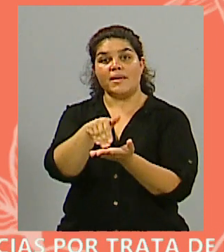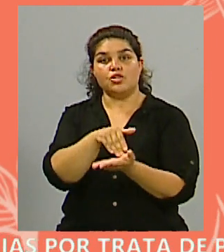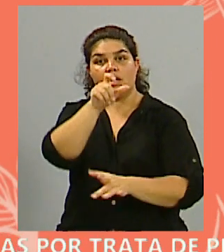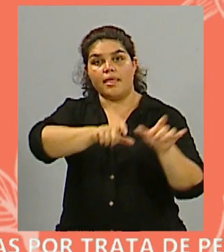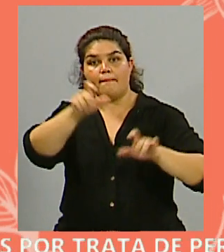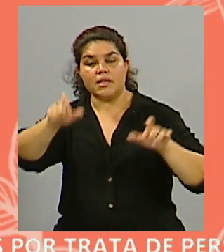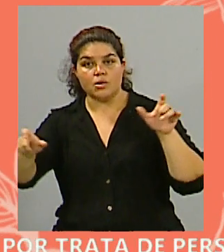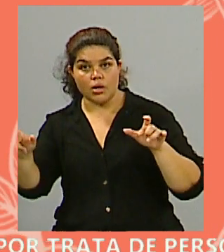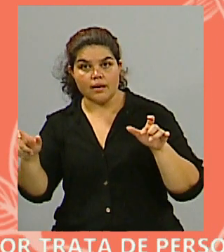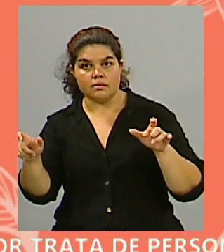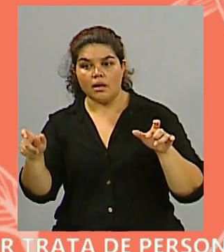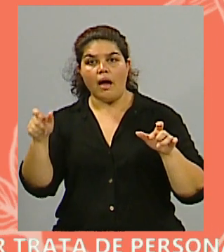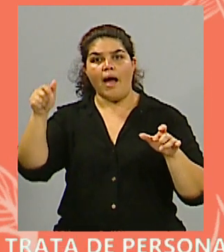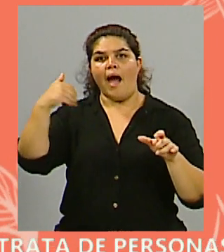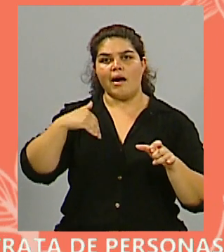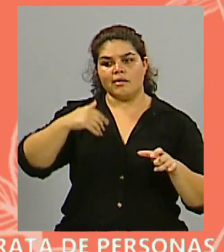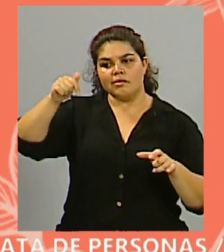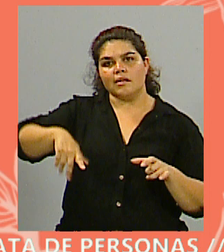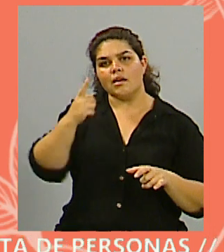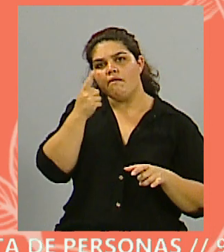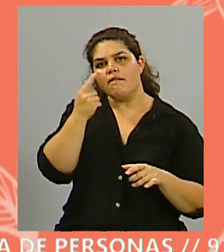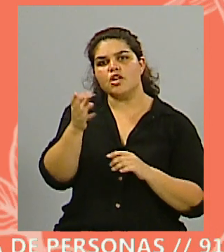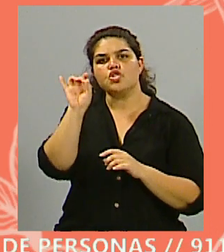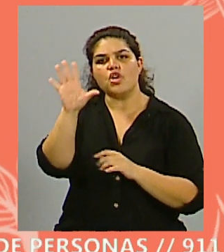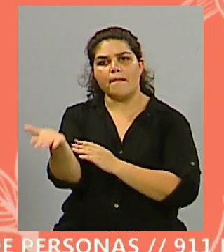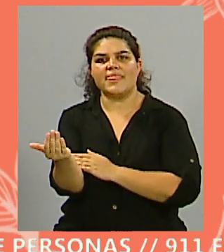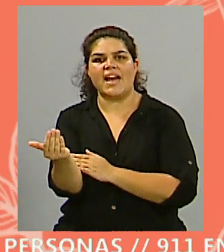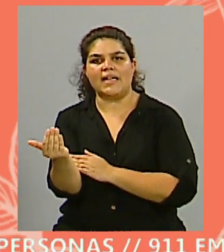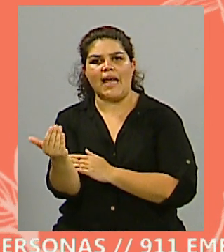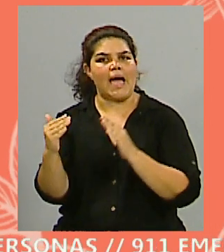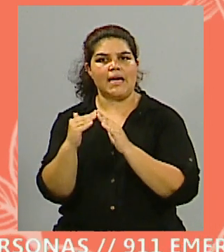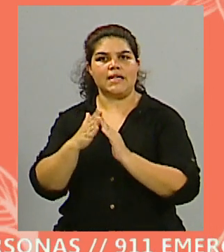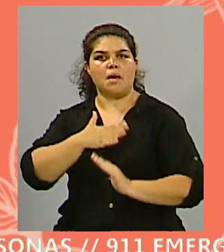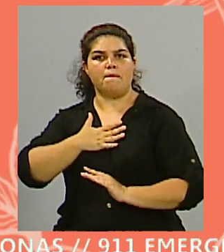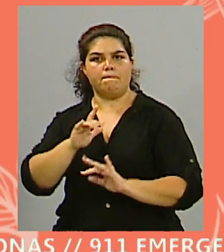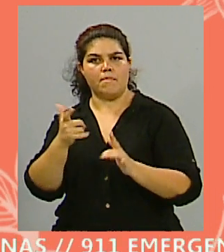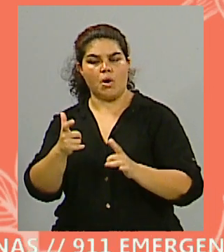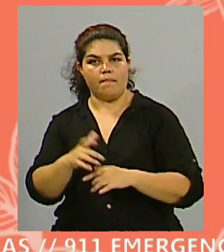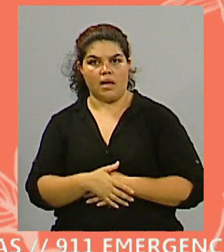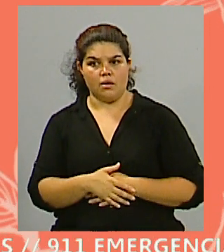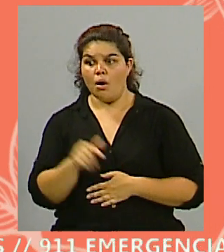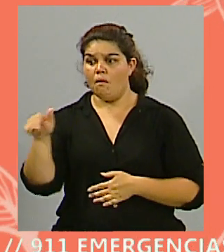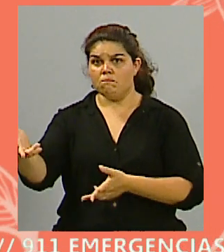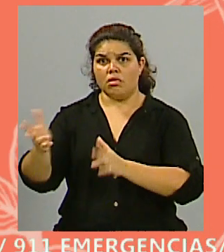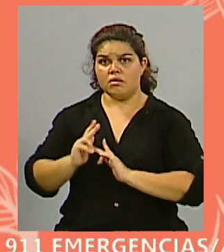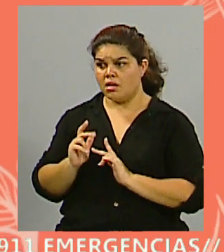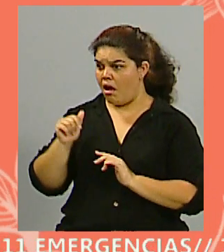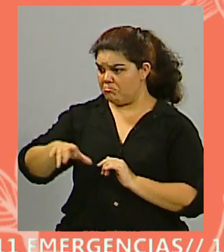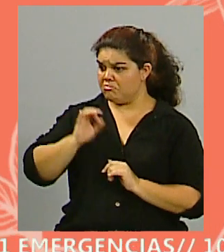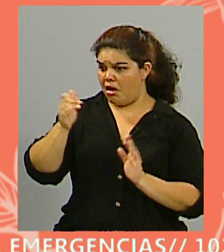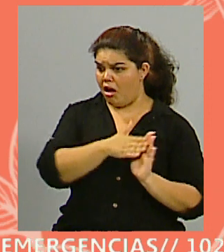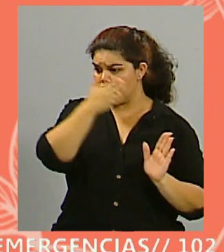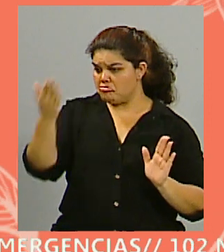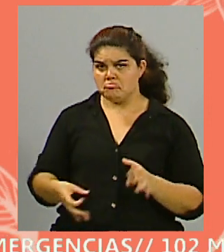hay un déficit habitacional del cual se habla de manera repetida, vos decías que el año pasado, este año que se está terminando, ha sido positivo para ustedes, y el